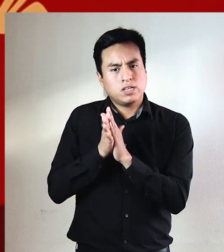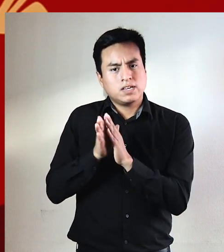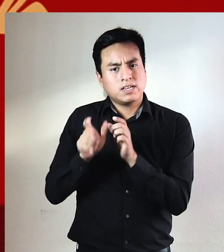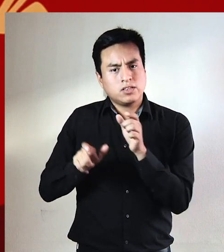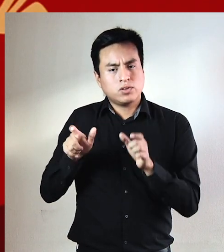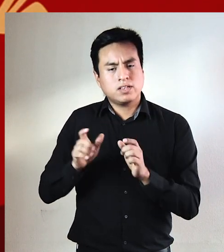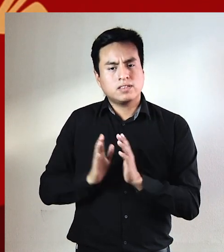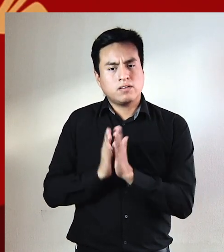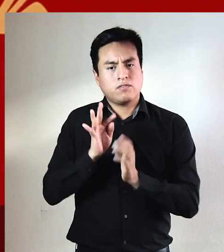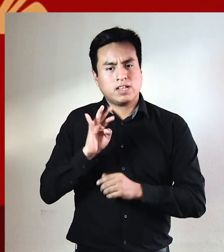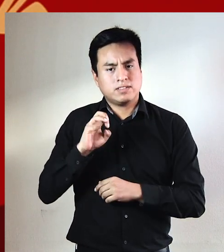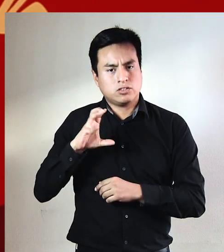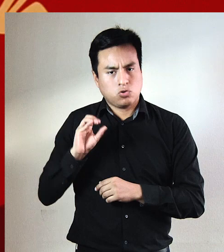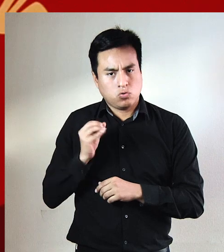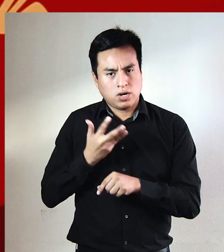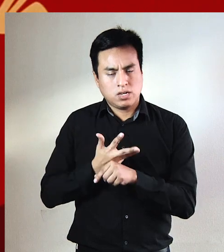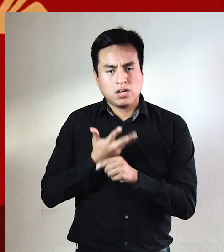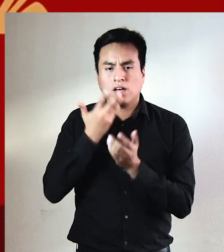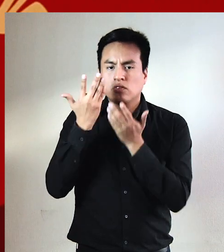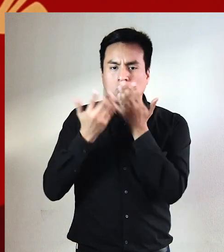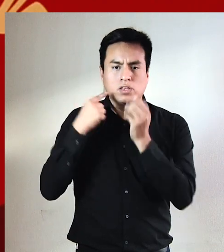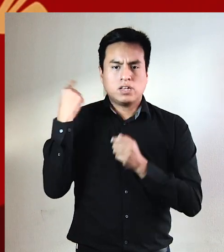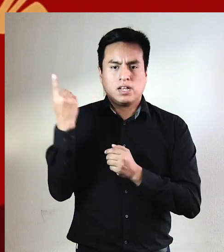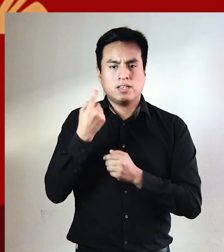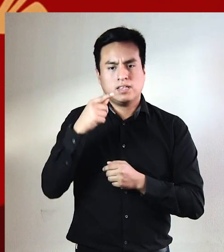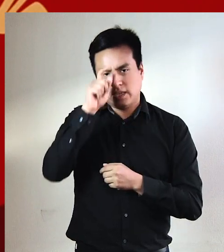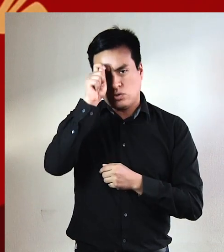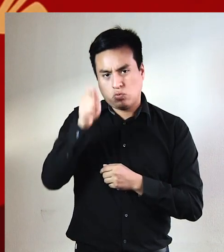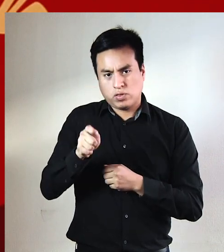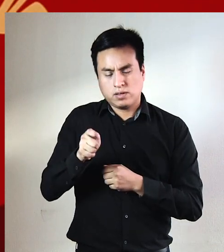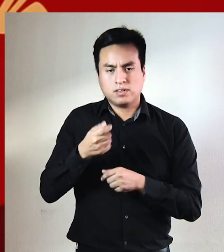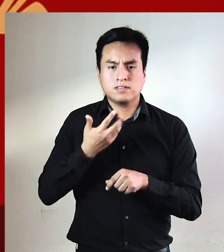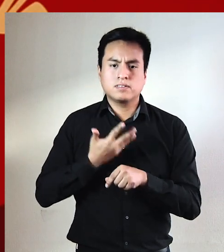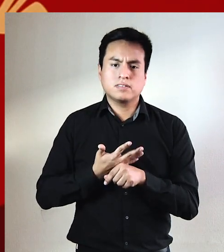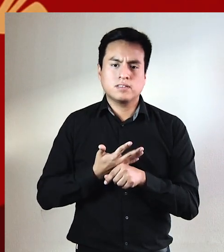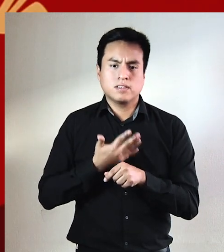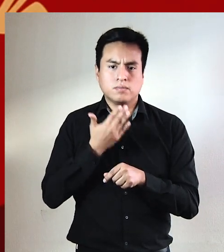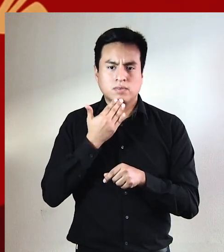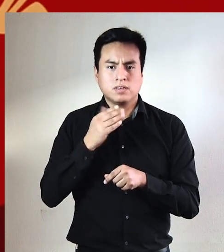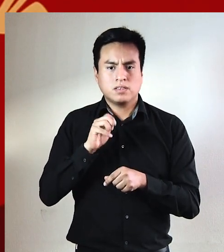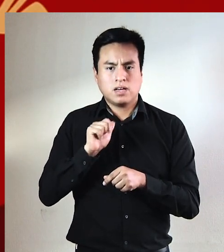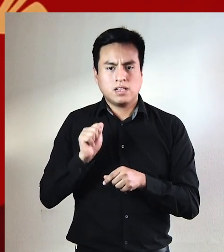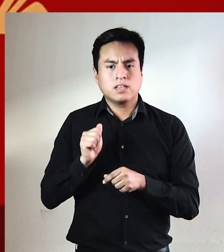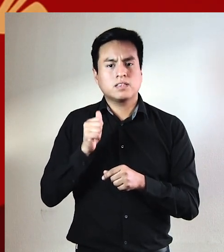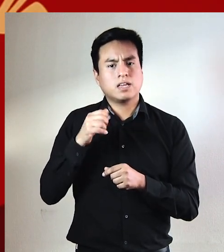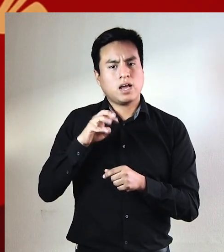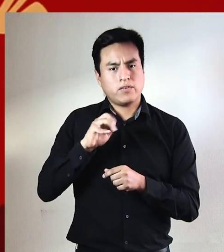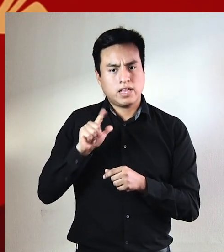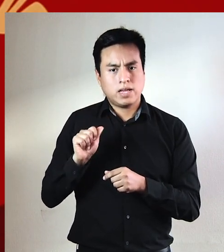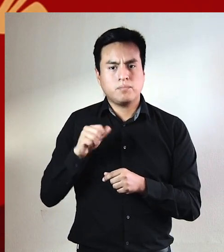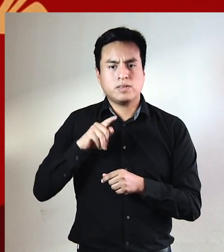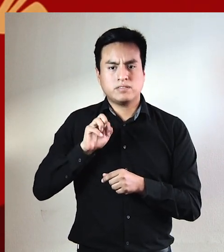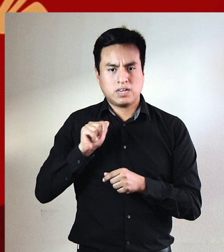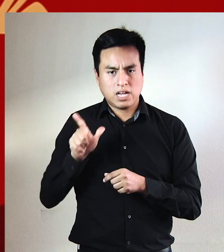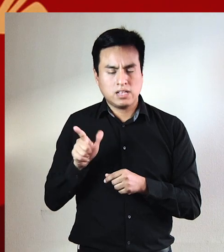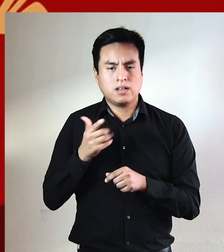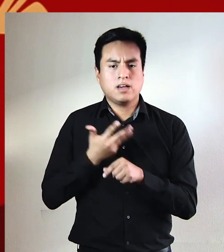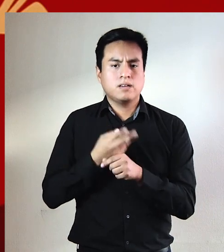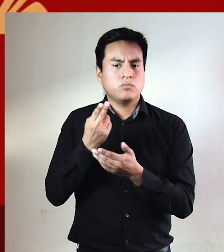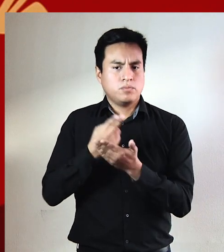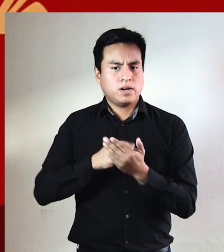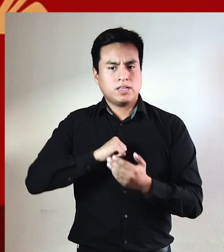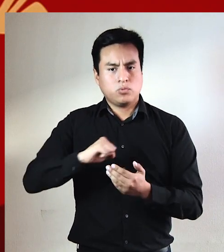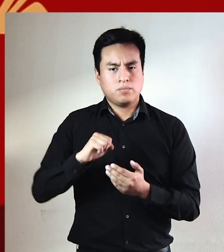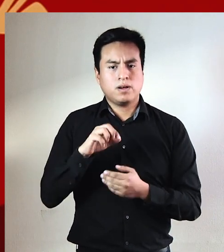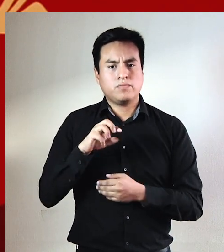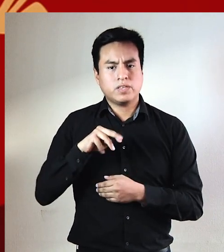criaturas de San Francisco porque existe el canto general de Neruda porque existe tala de Gabriela Mister porque existe poema y